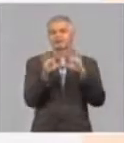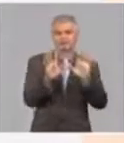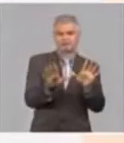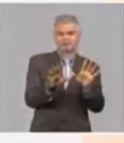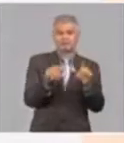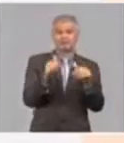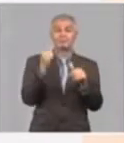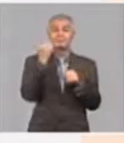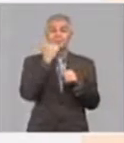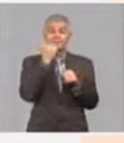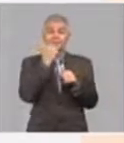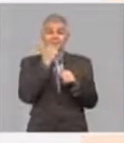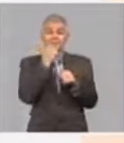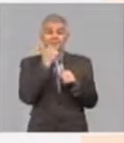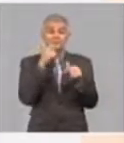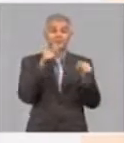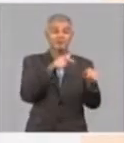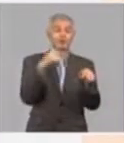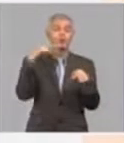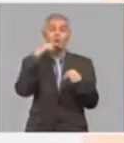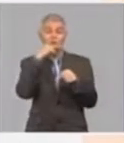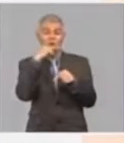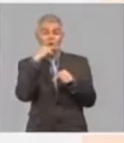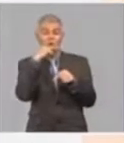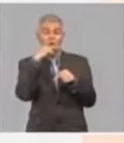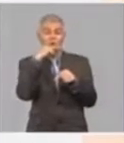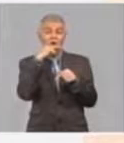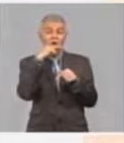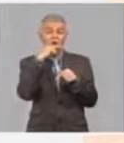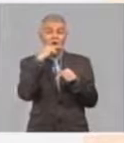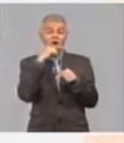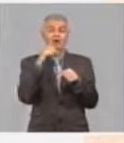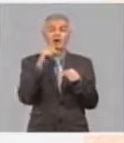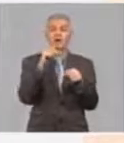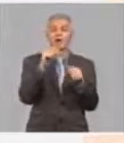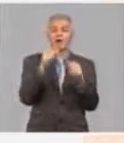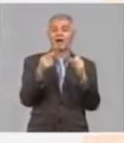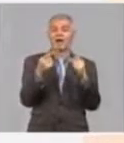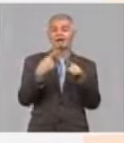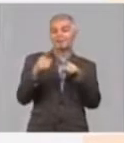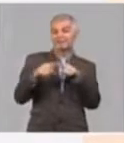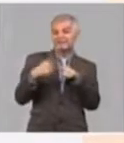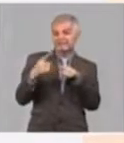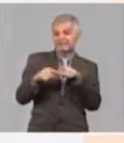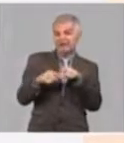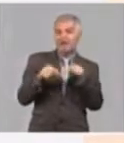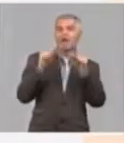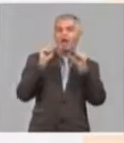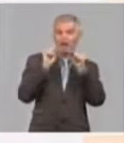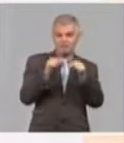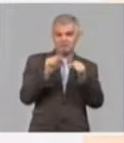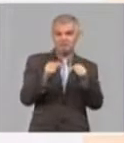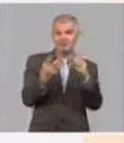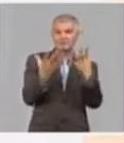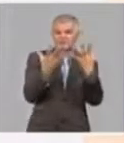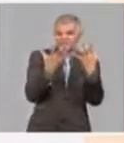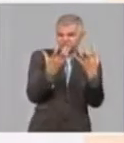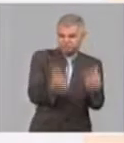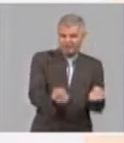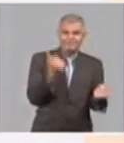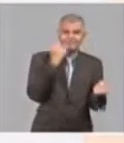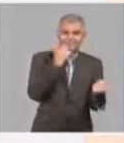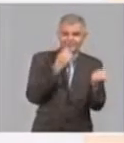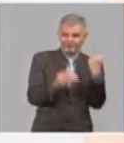seco, Más seco, más seco. O los colores rojos, los colores carmelitas fuertes, es donde está la sequía más intensa.